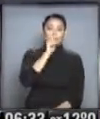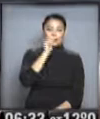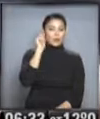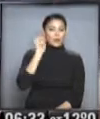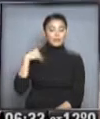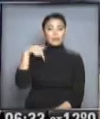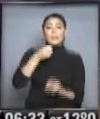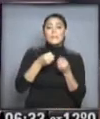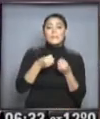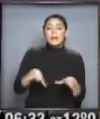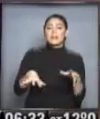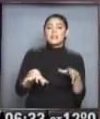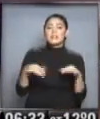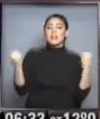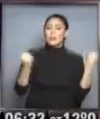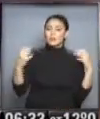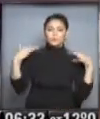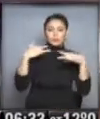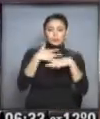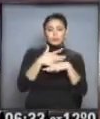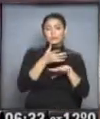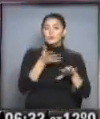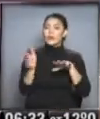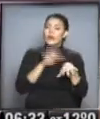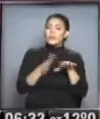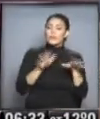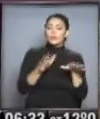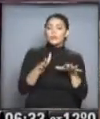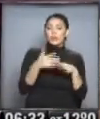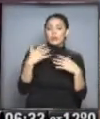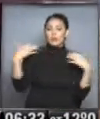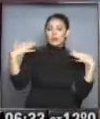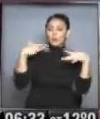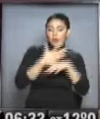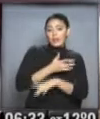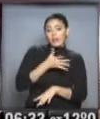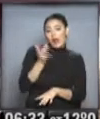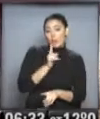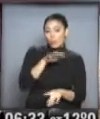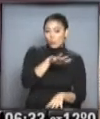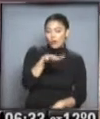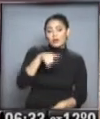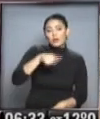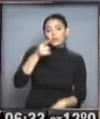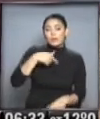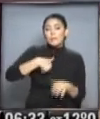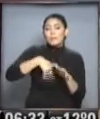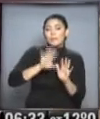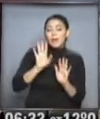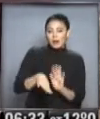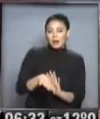tránsito bastante intenso. Es dispar, por momentos la marcha es intensa en algunos sectores y en otros un poco más fluido.